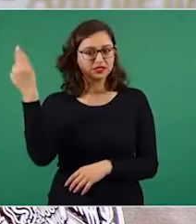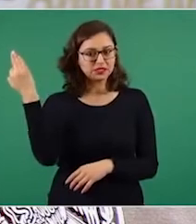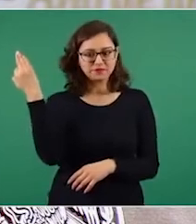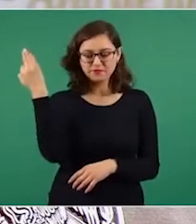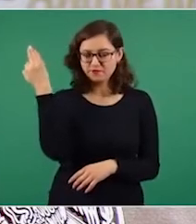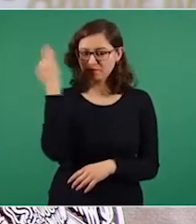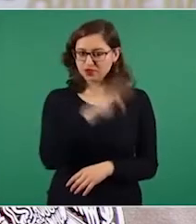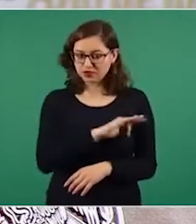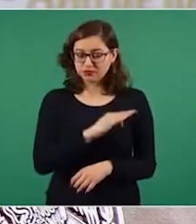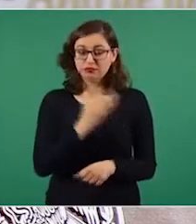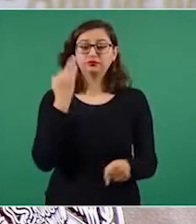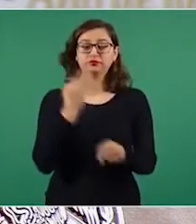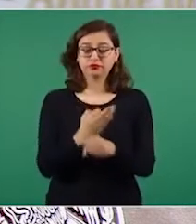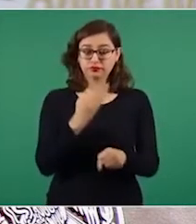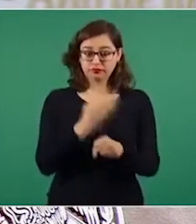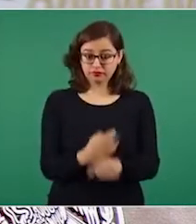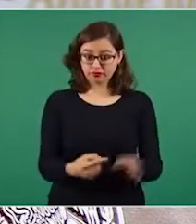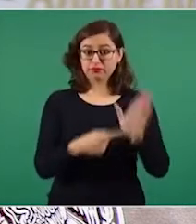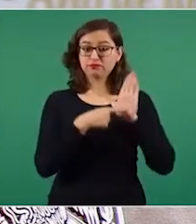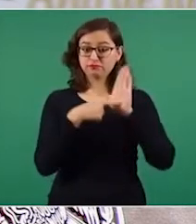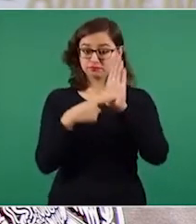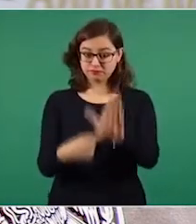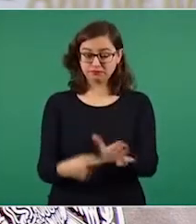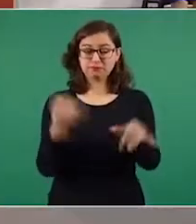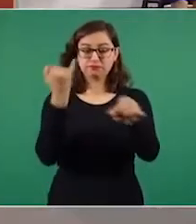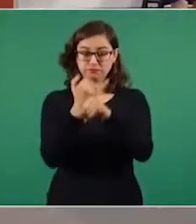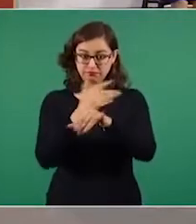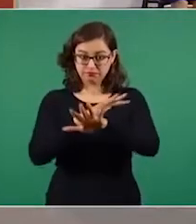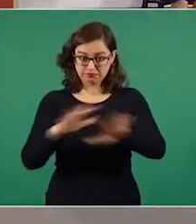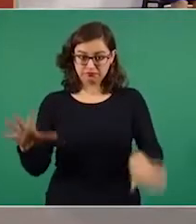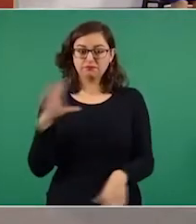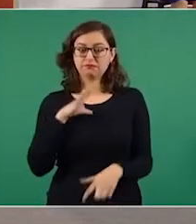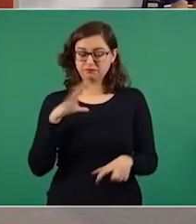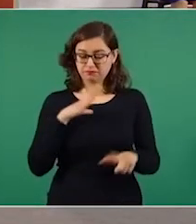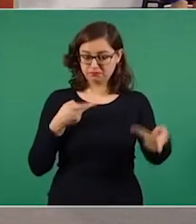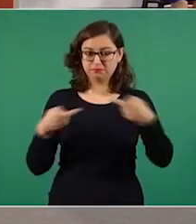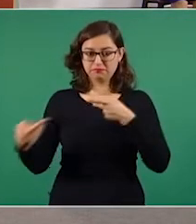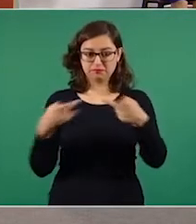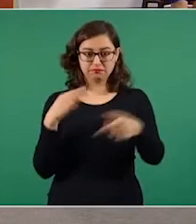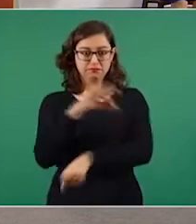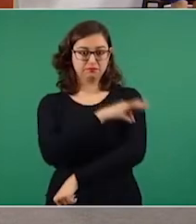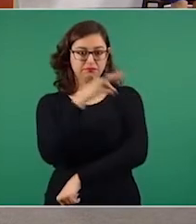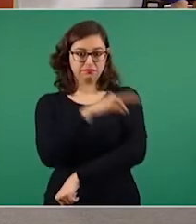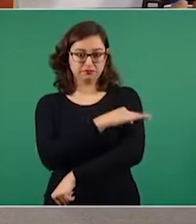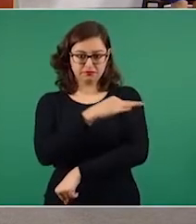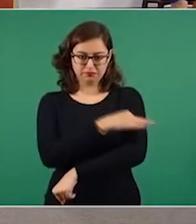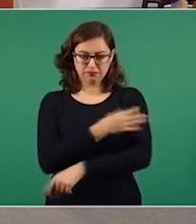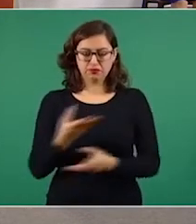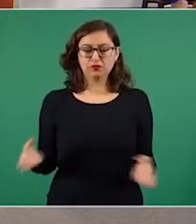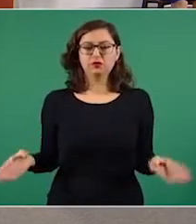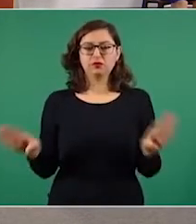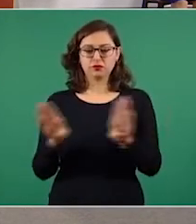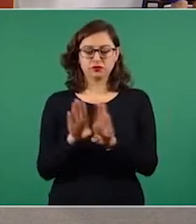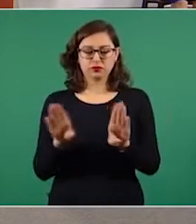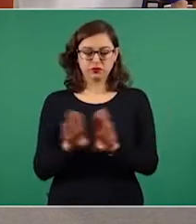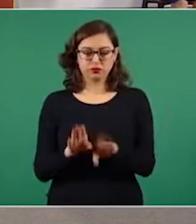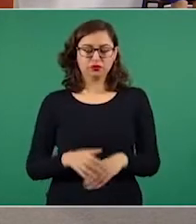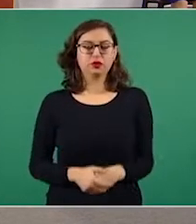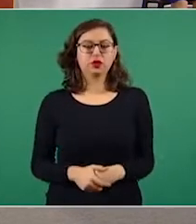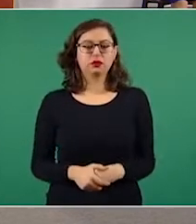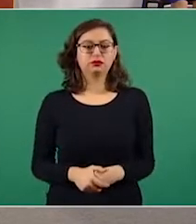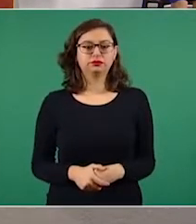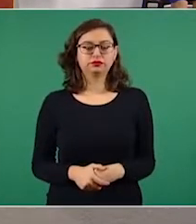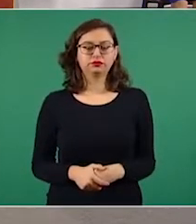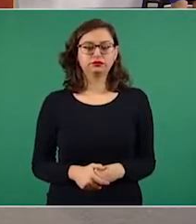aplicado y se aplicarán de acuerdo a la Estrategia Nacional de Vacunación. Dosis de vacunas en